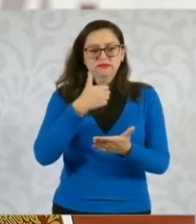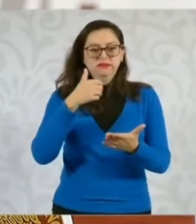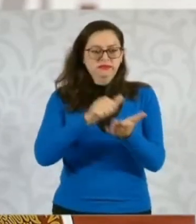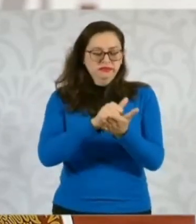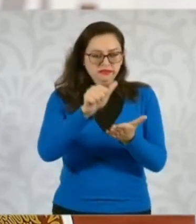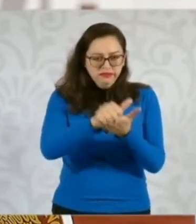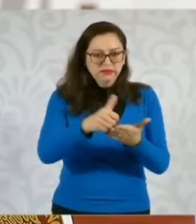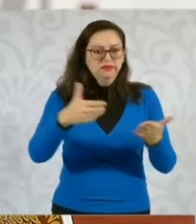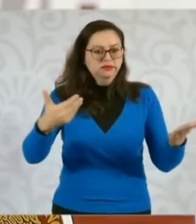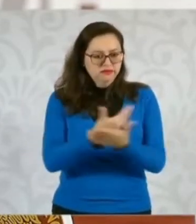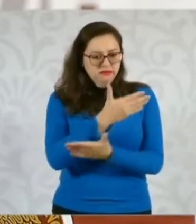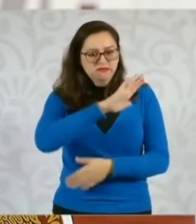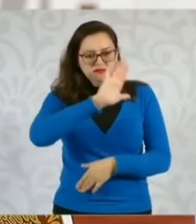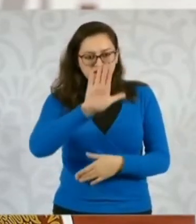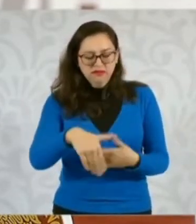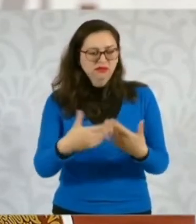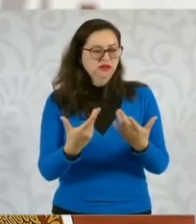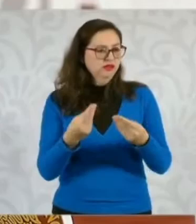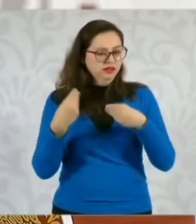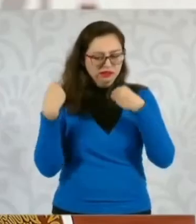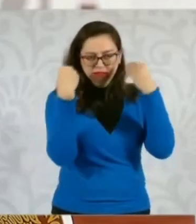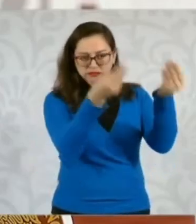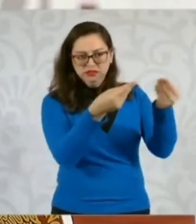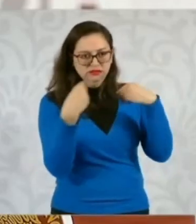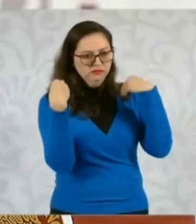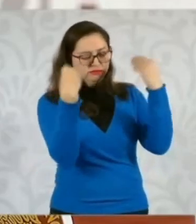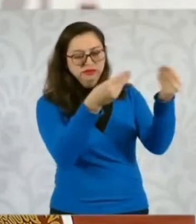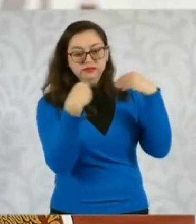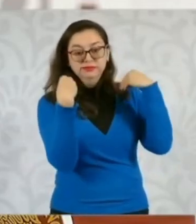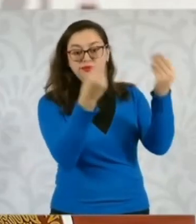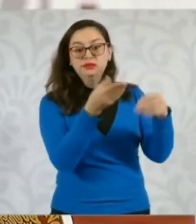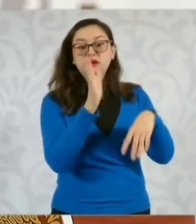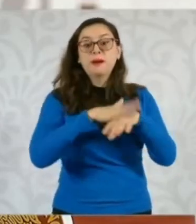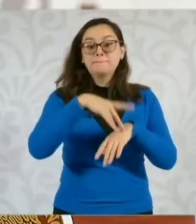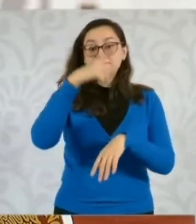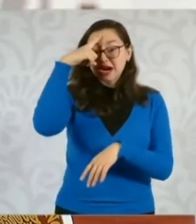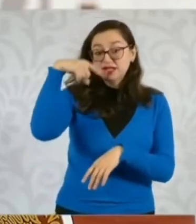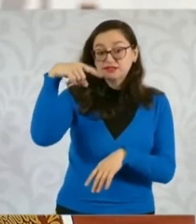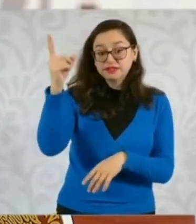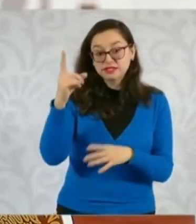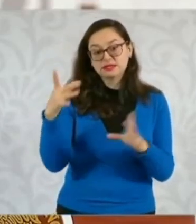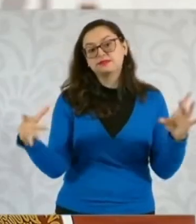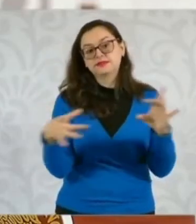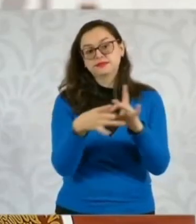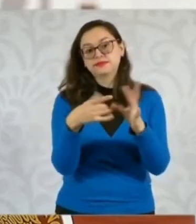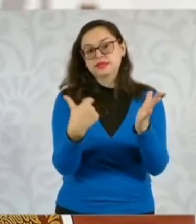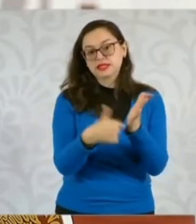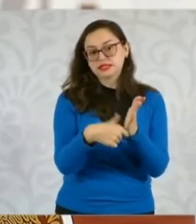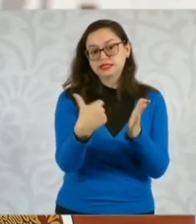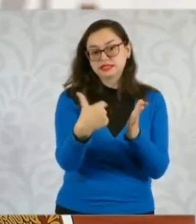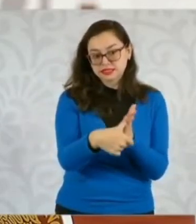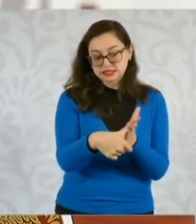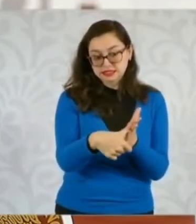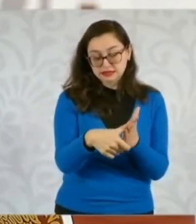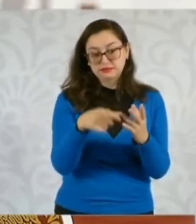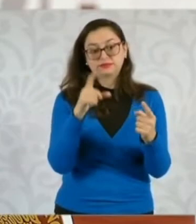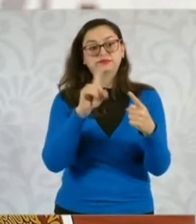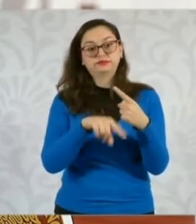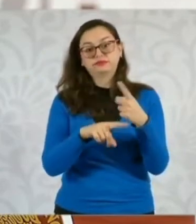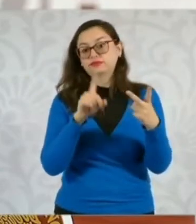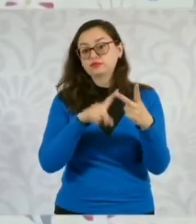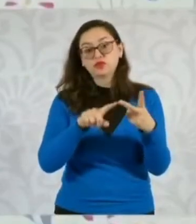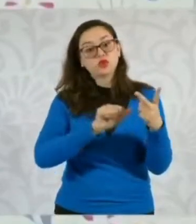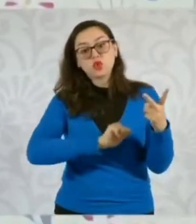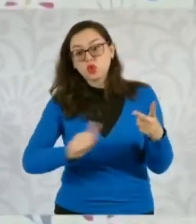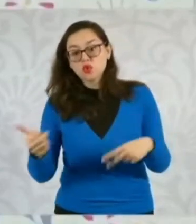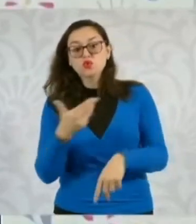actas de defunción o cualquier trámite que tenga que ver con el registro. Y además otros, por